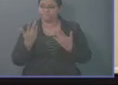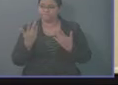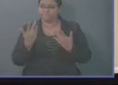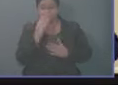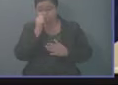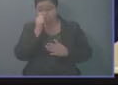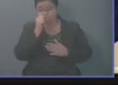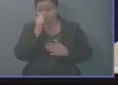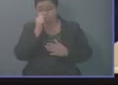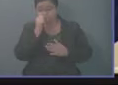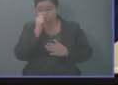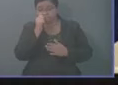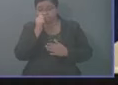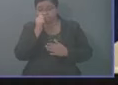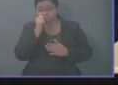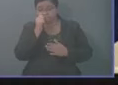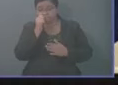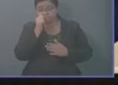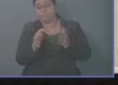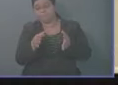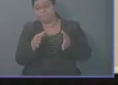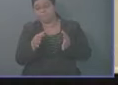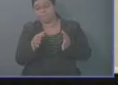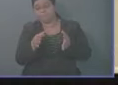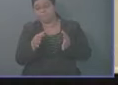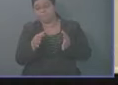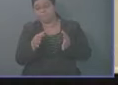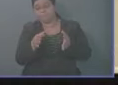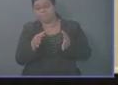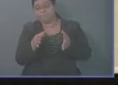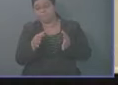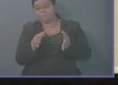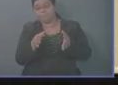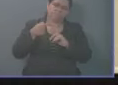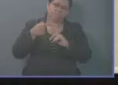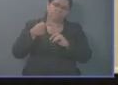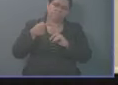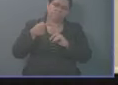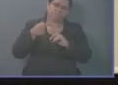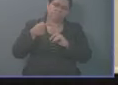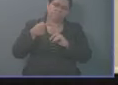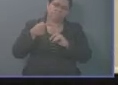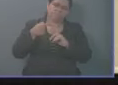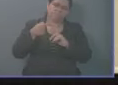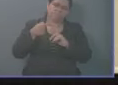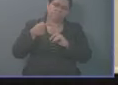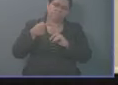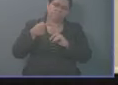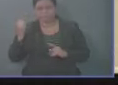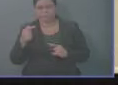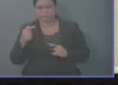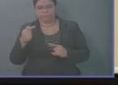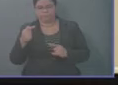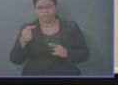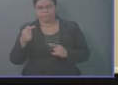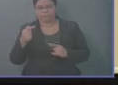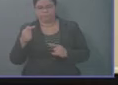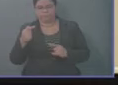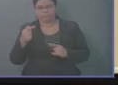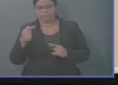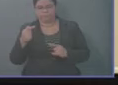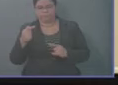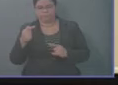eventualmente detrás de esos aparatos para atacar a quienes ellos consideran que son sus adversarios y que no hacen